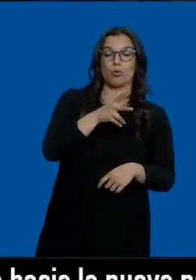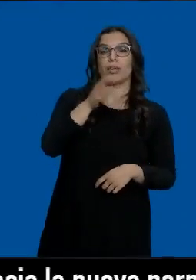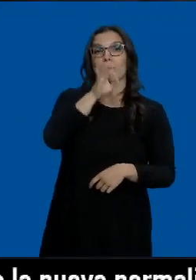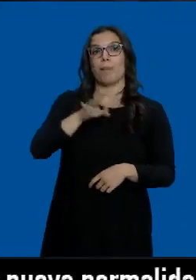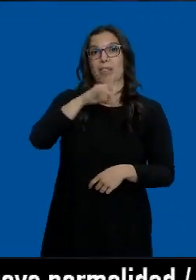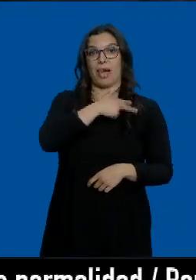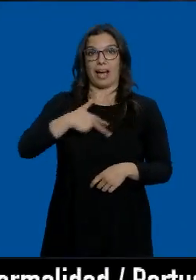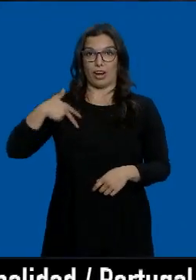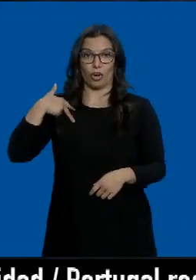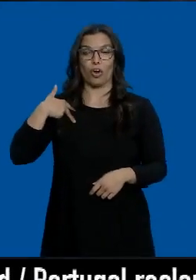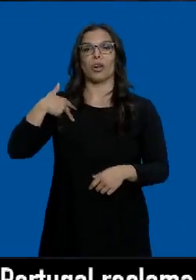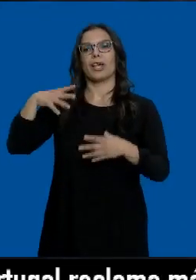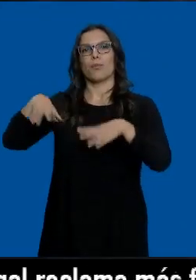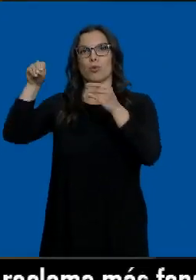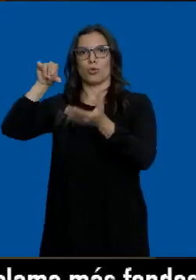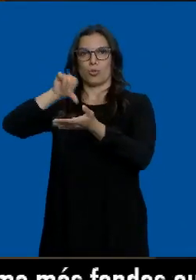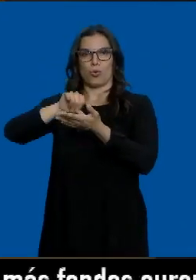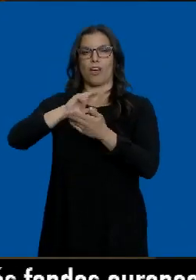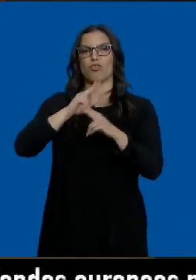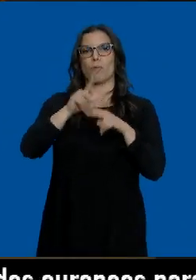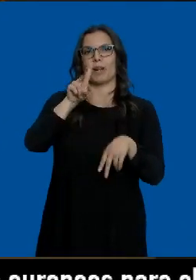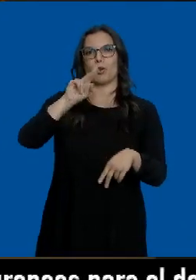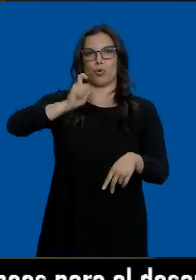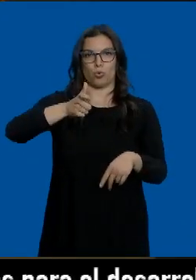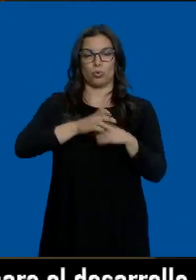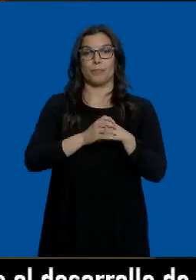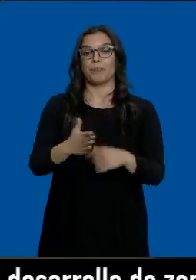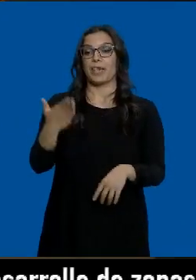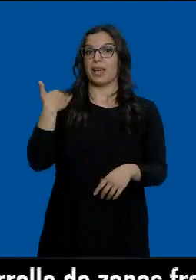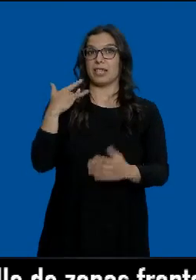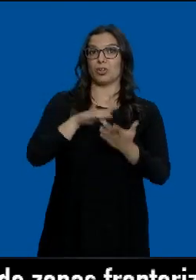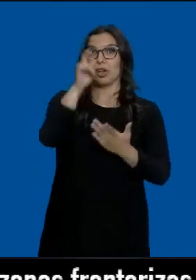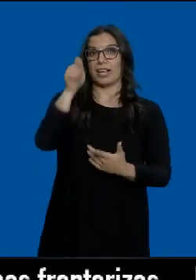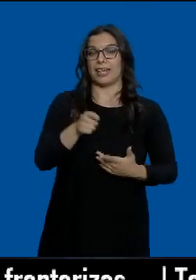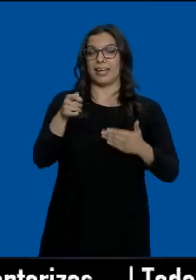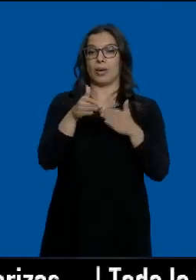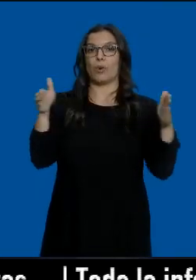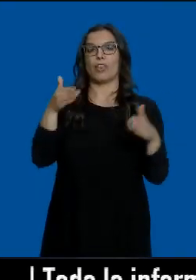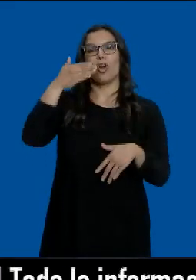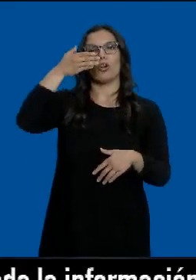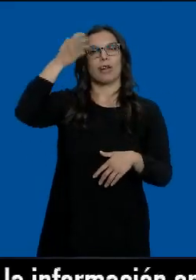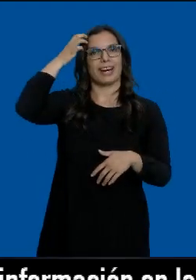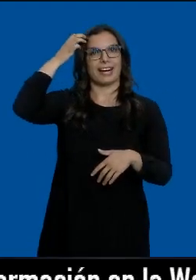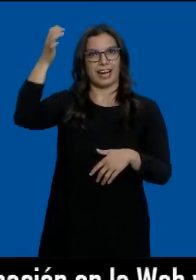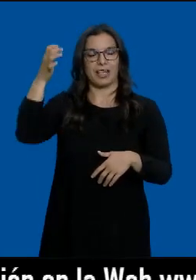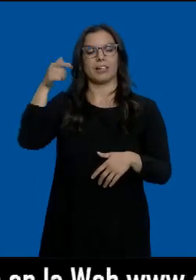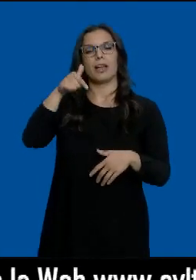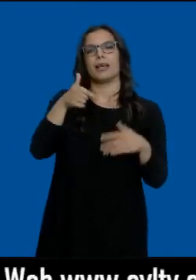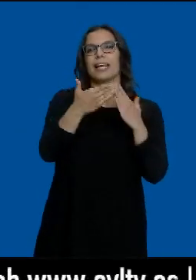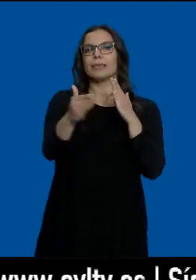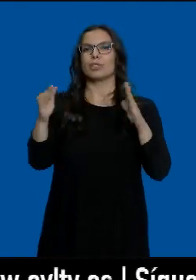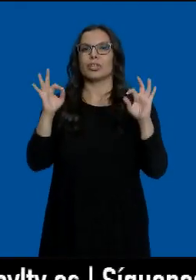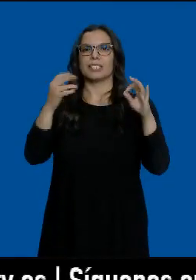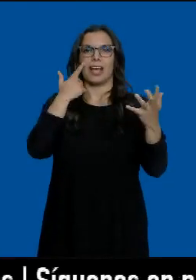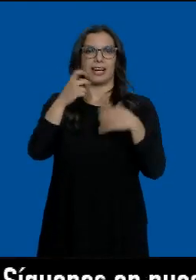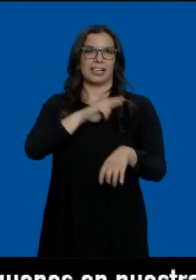palentina de Carrión de los Condes y Burgos. Lo hace después de que Felipe VI inaugurara ayer esta muestra de arte religioso de